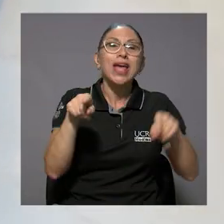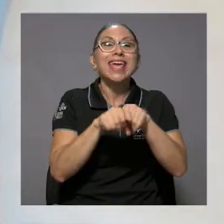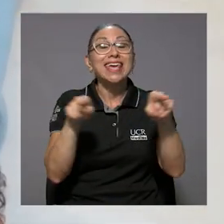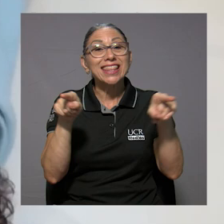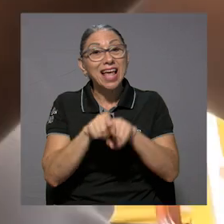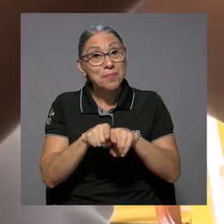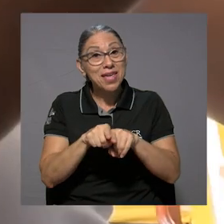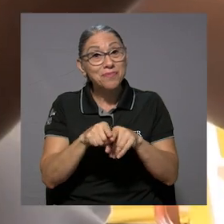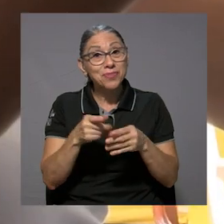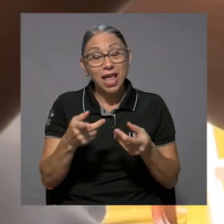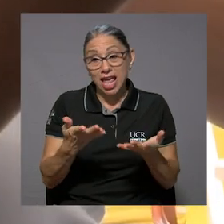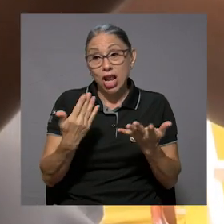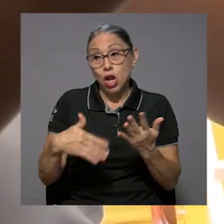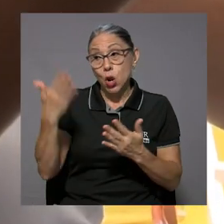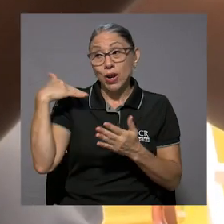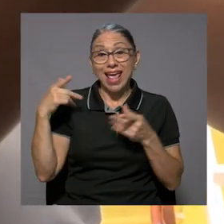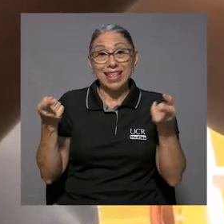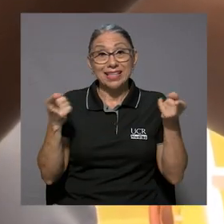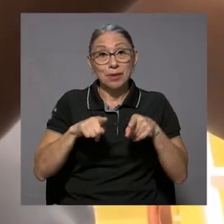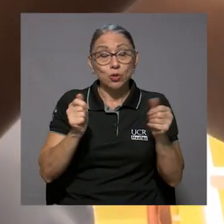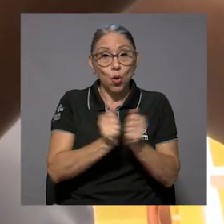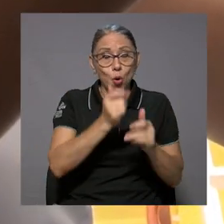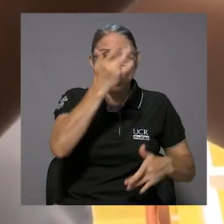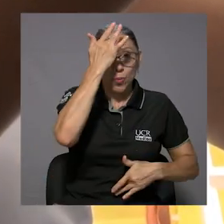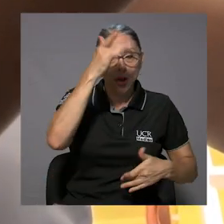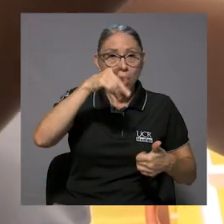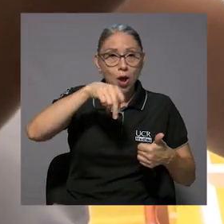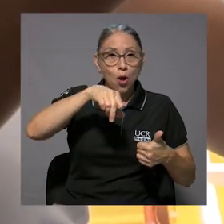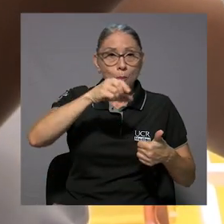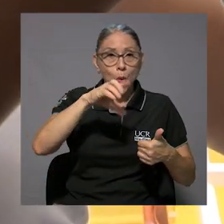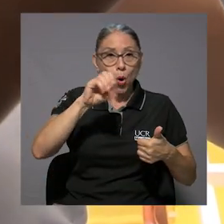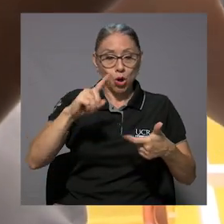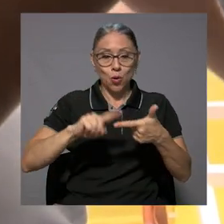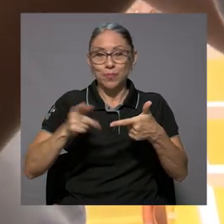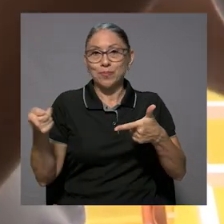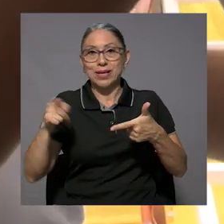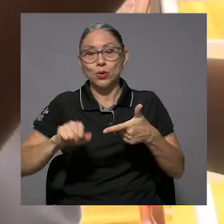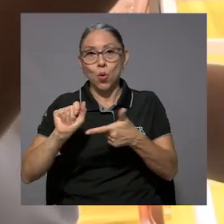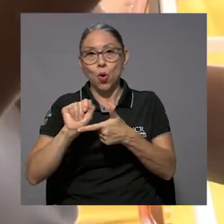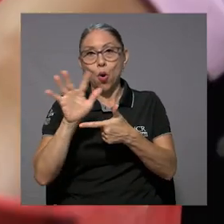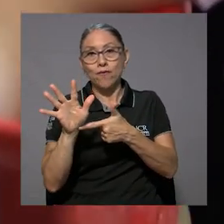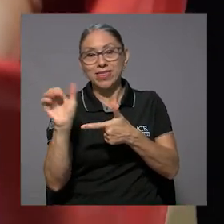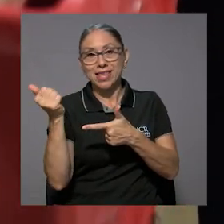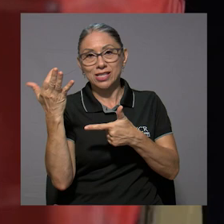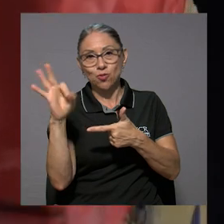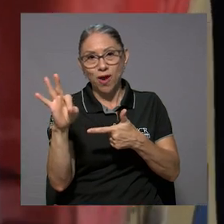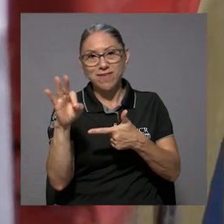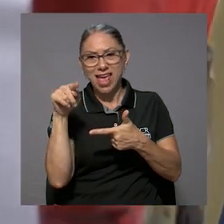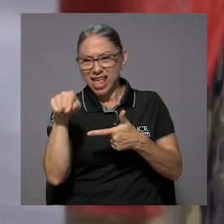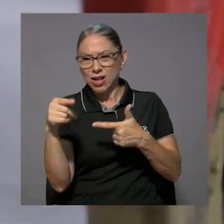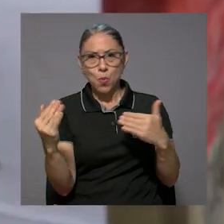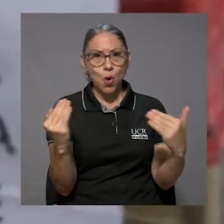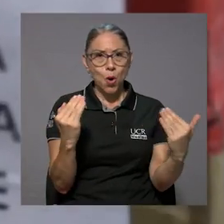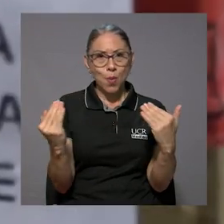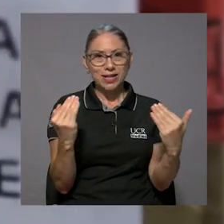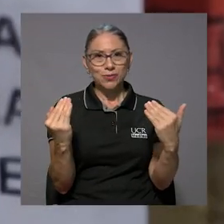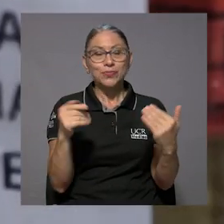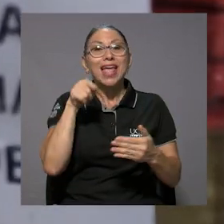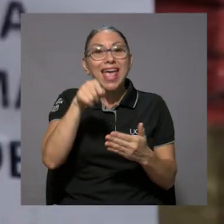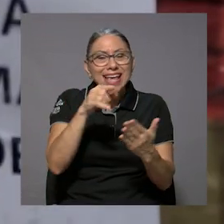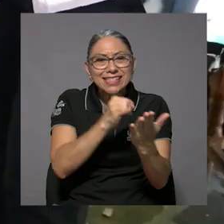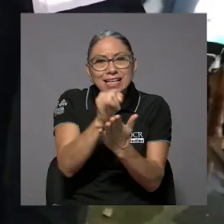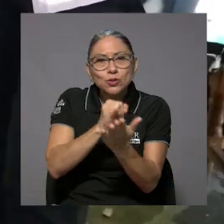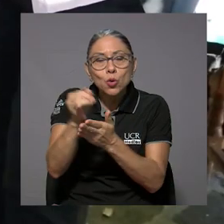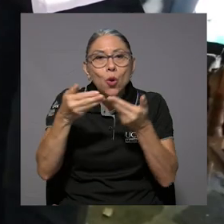pospolio, así como una comparación entre lo sucedido con la peste de la polio en contraposición a la pandemia por COVID-19.